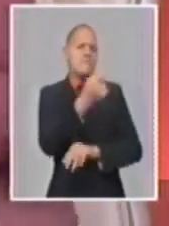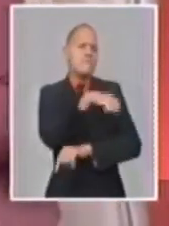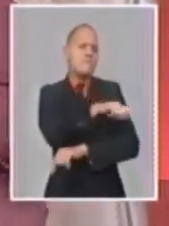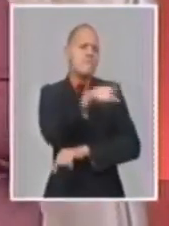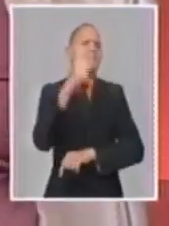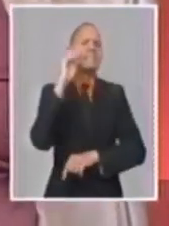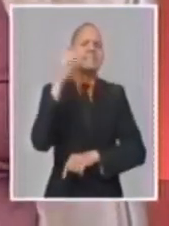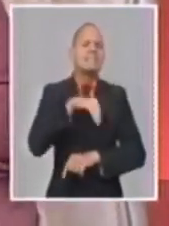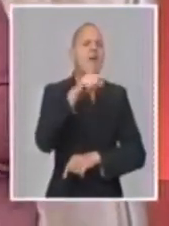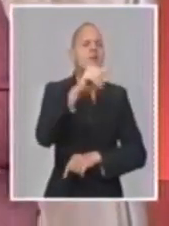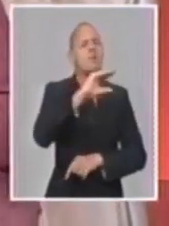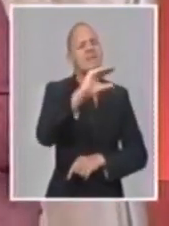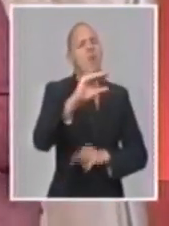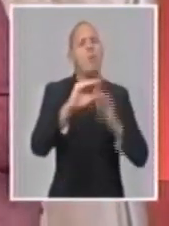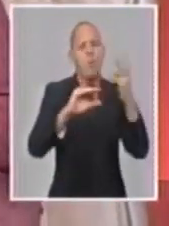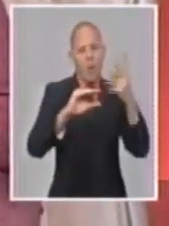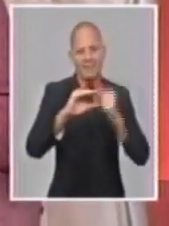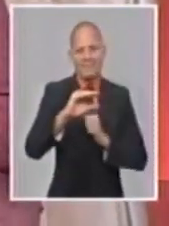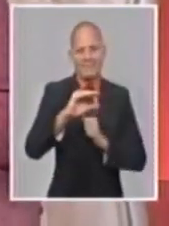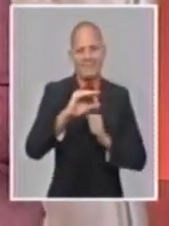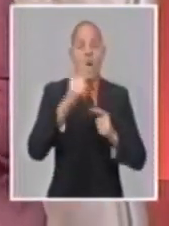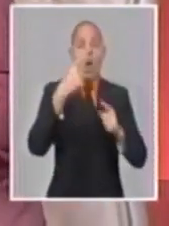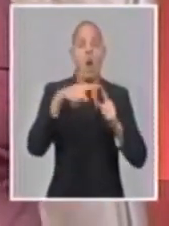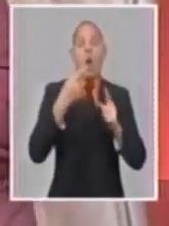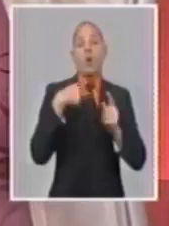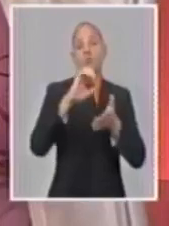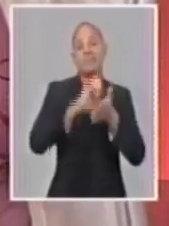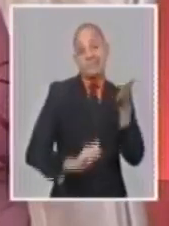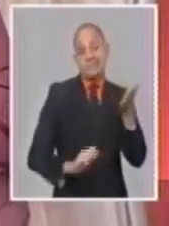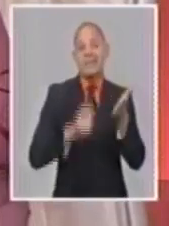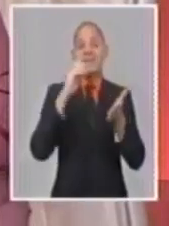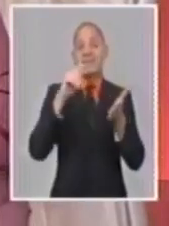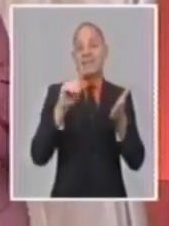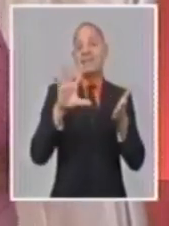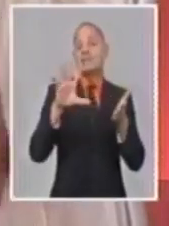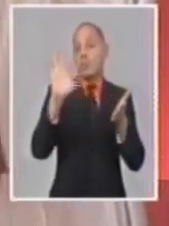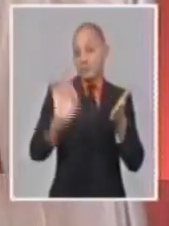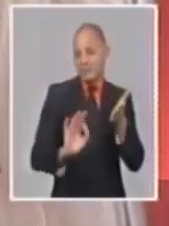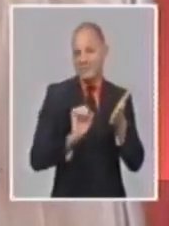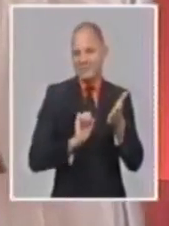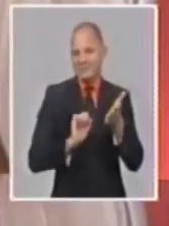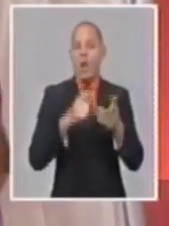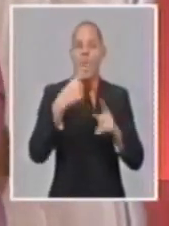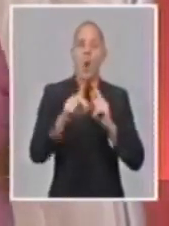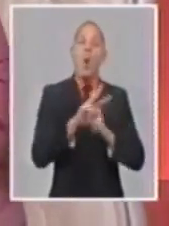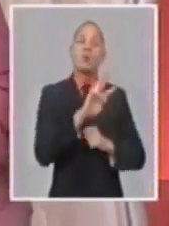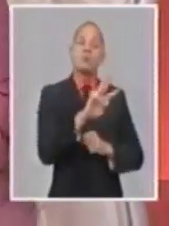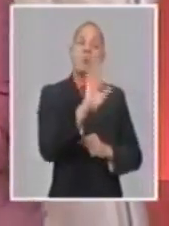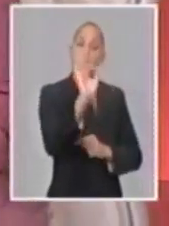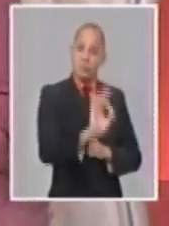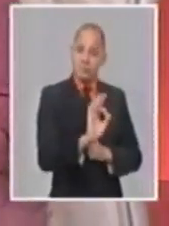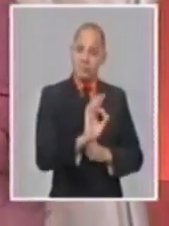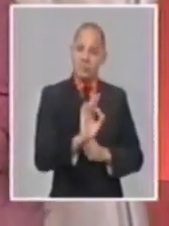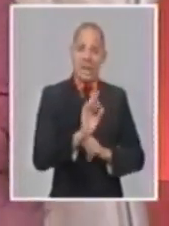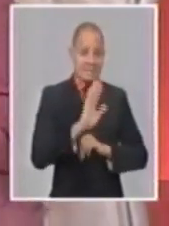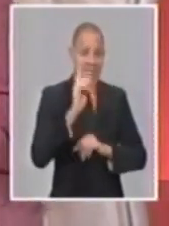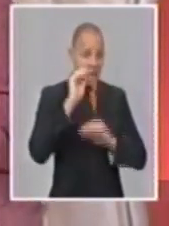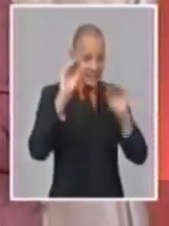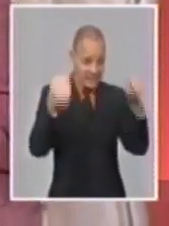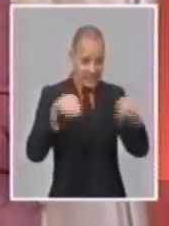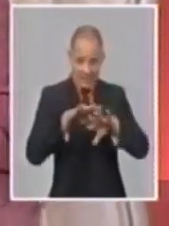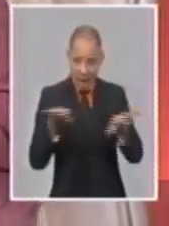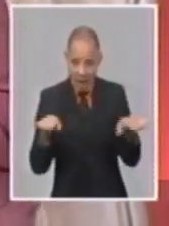que tributar por la contribución a la seguridad social o el impuesto sobre ingresos personales a quien le corresponda,